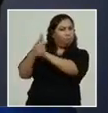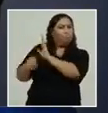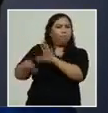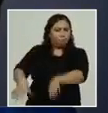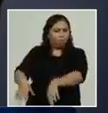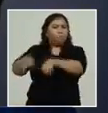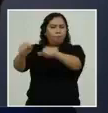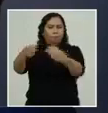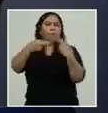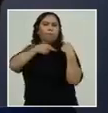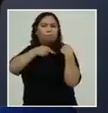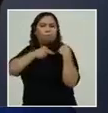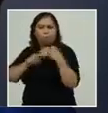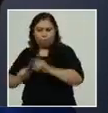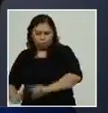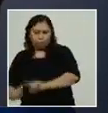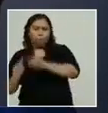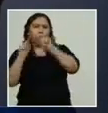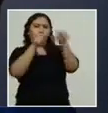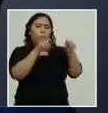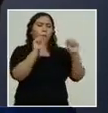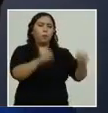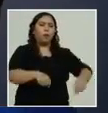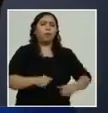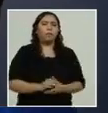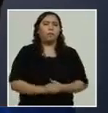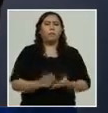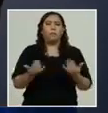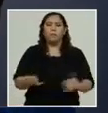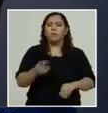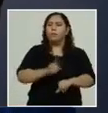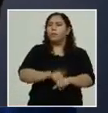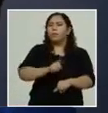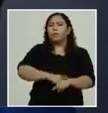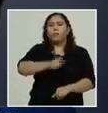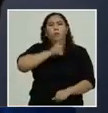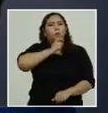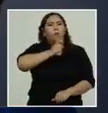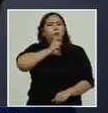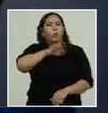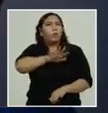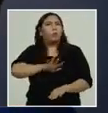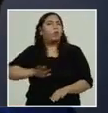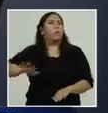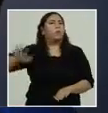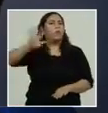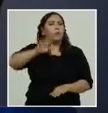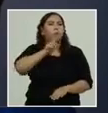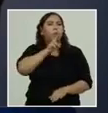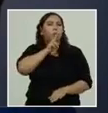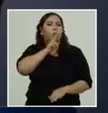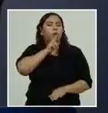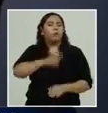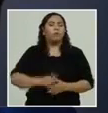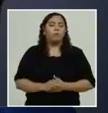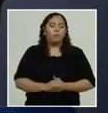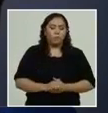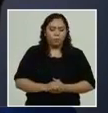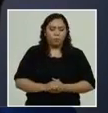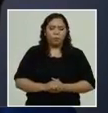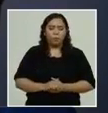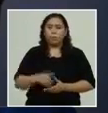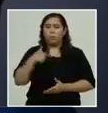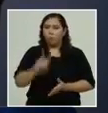de estas operaciones en estos momentos críticos para nuestra población y para Honduras. En ese sentido una vez más